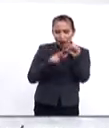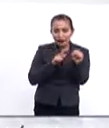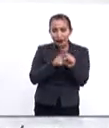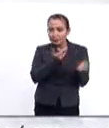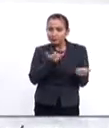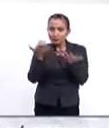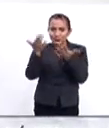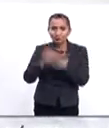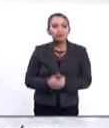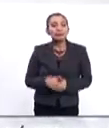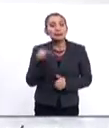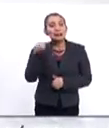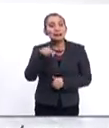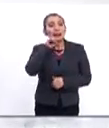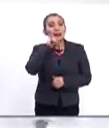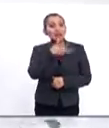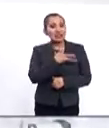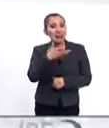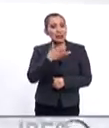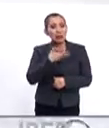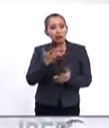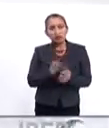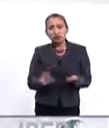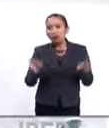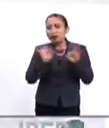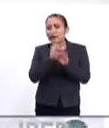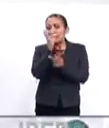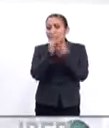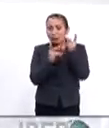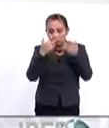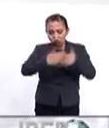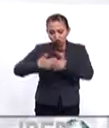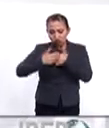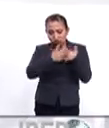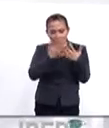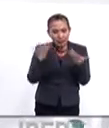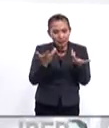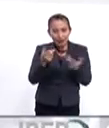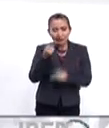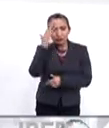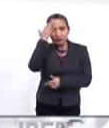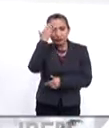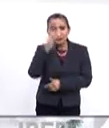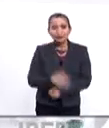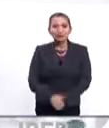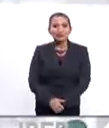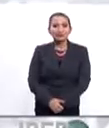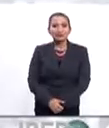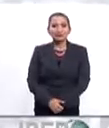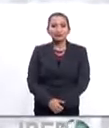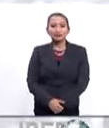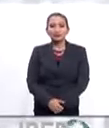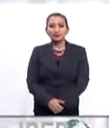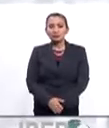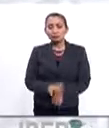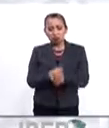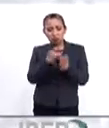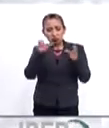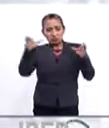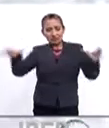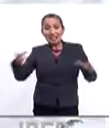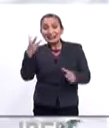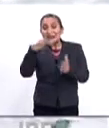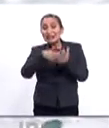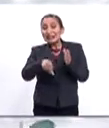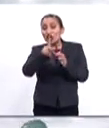exportadoras. Esta también cuenta con destacadas plantas de manufactura. Vamos a conocer. Con una extensión de más